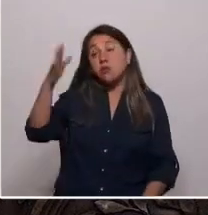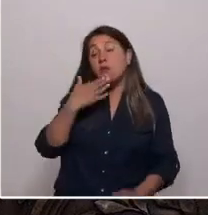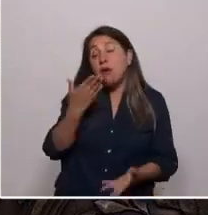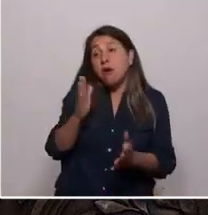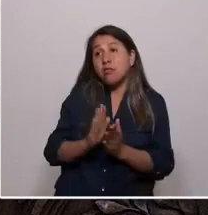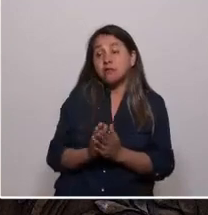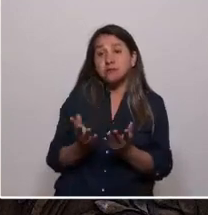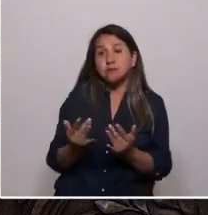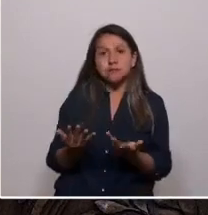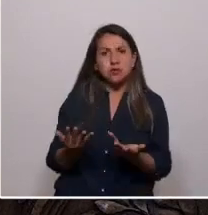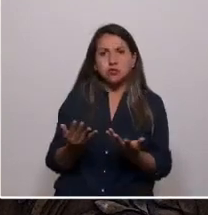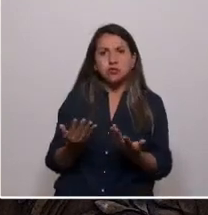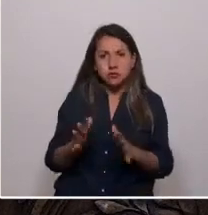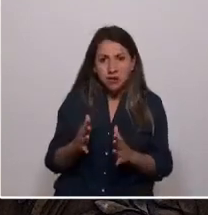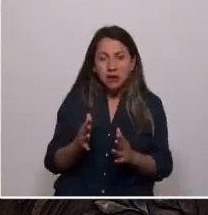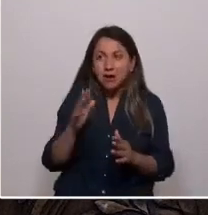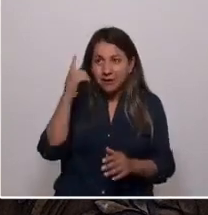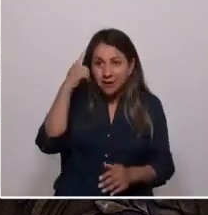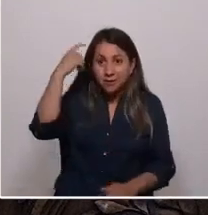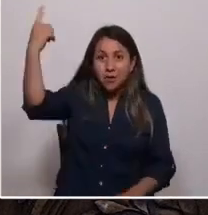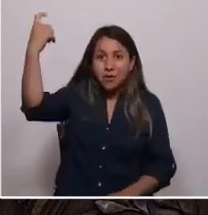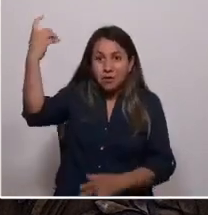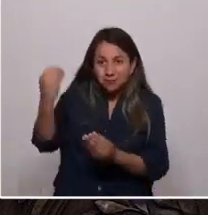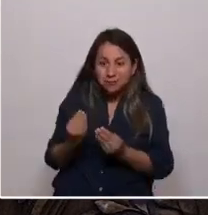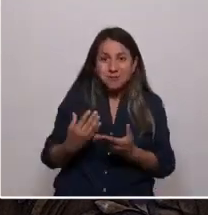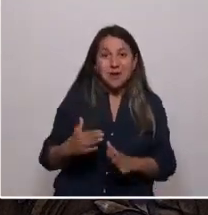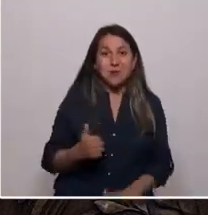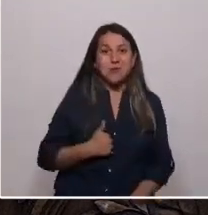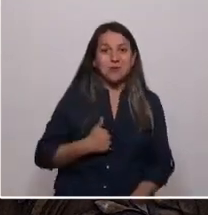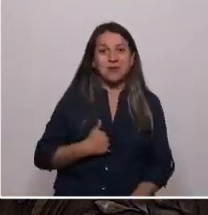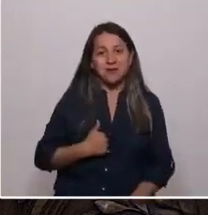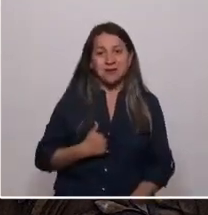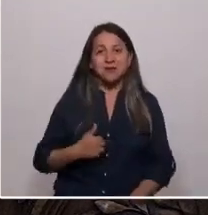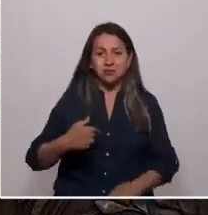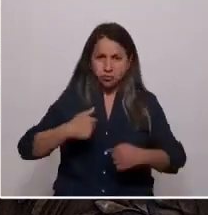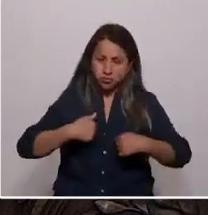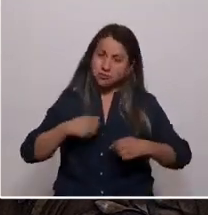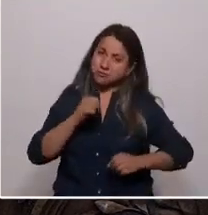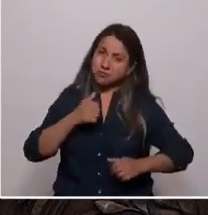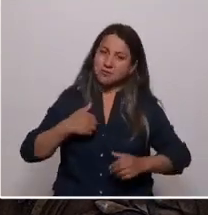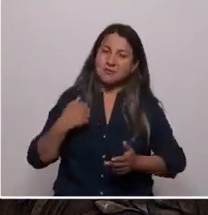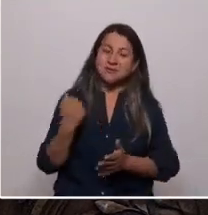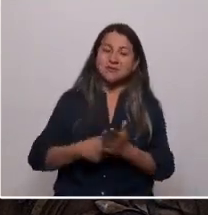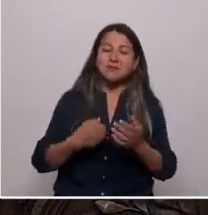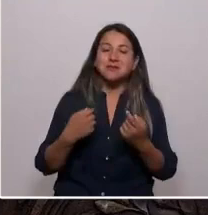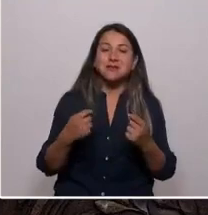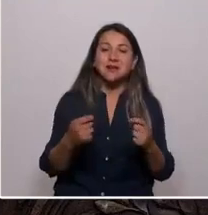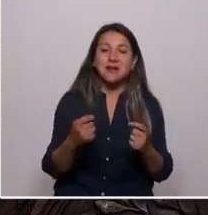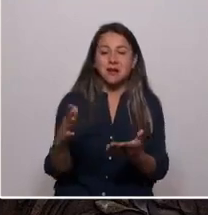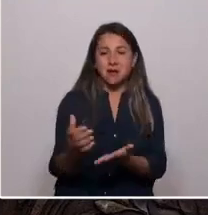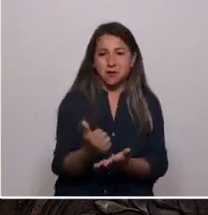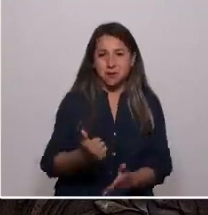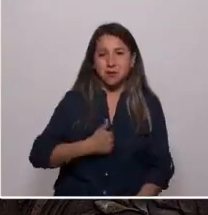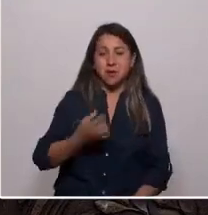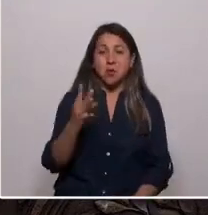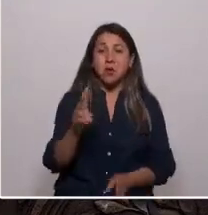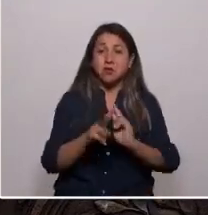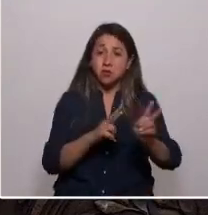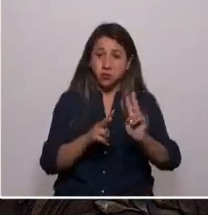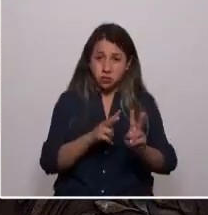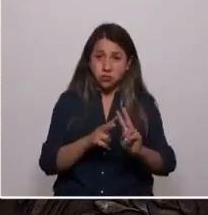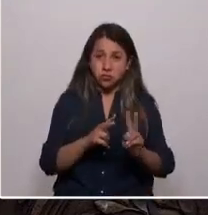estamos aquí para volver la realidad y yo lucharé por cumplir ese mandato. Frente a la corrupción, única solución,